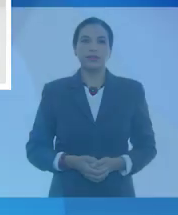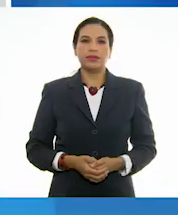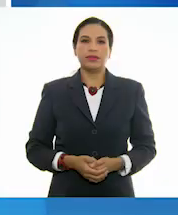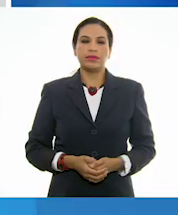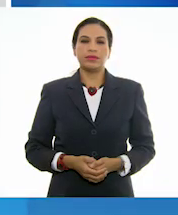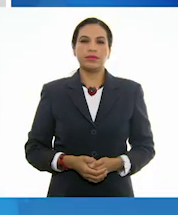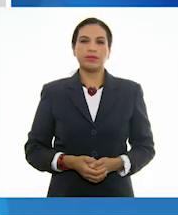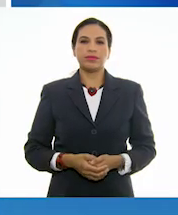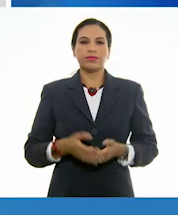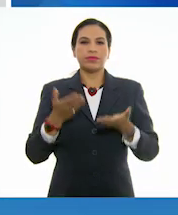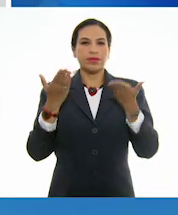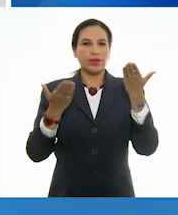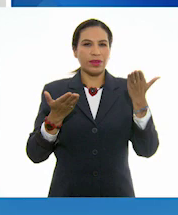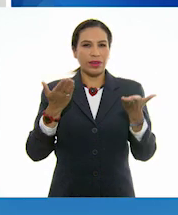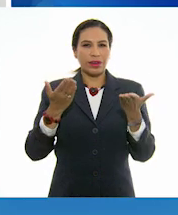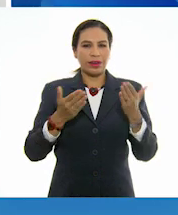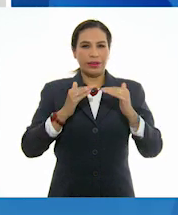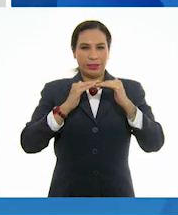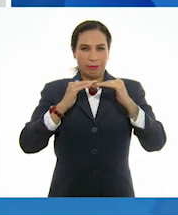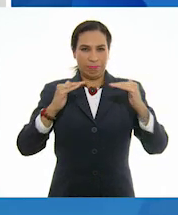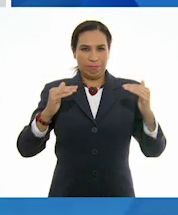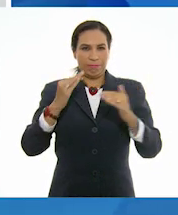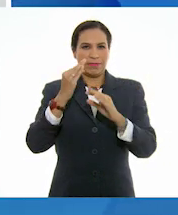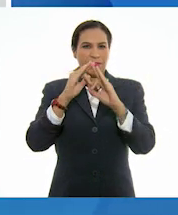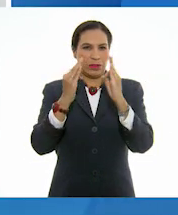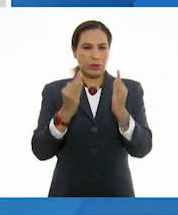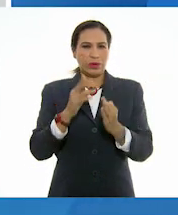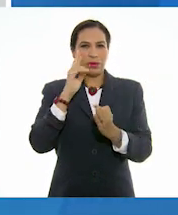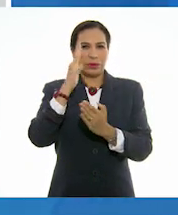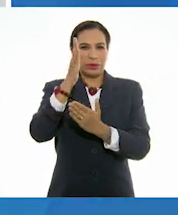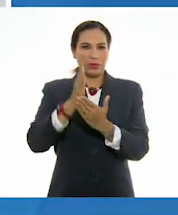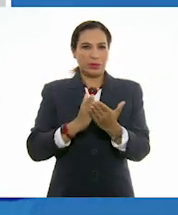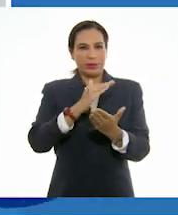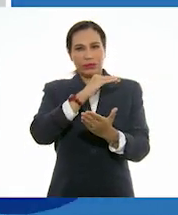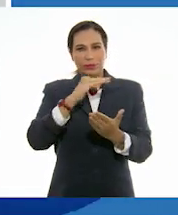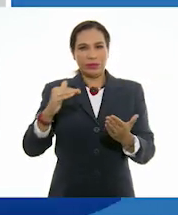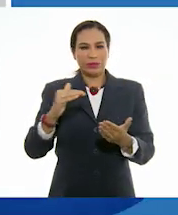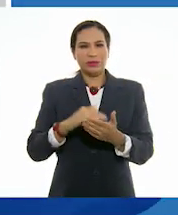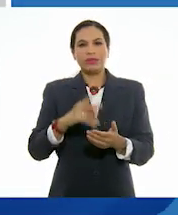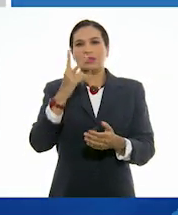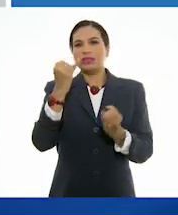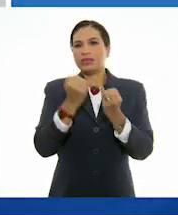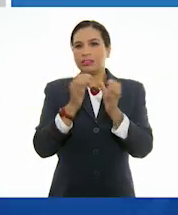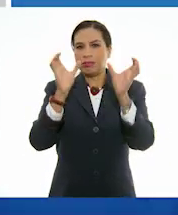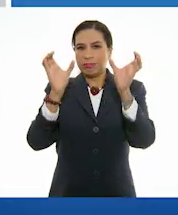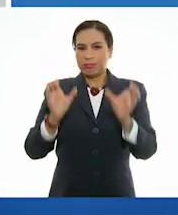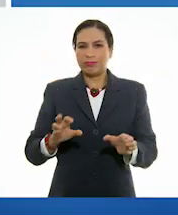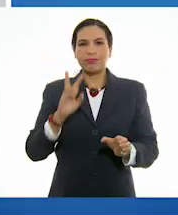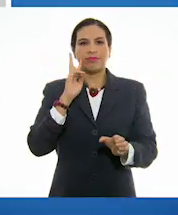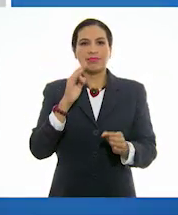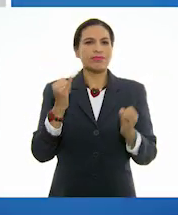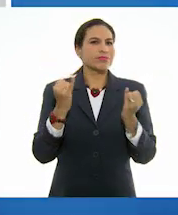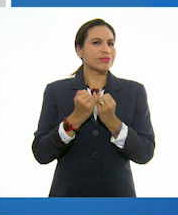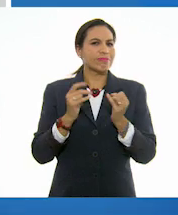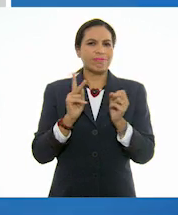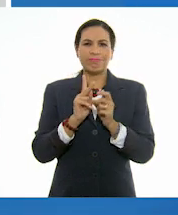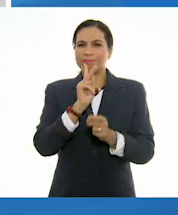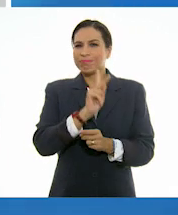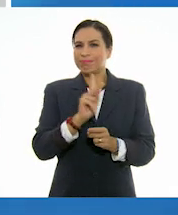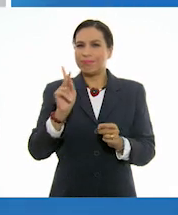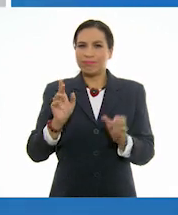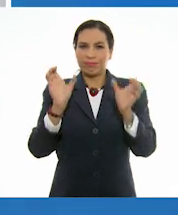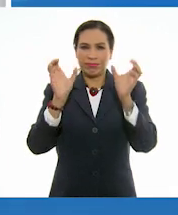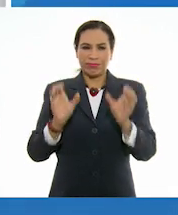En el equilibrio simétrico distinguimos que al dividir una composición en dos partes iguales encontramos la misma igualdad